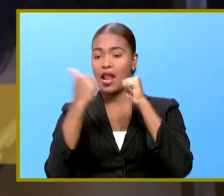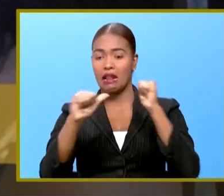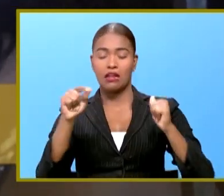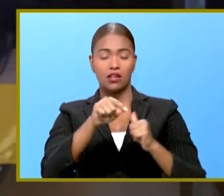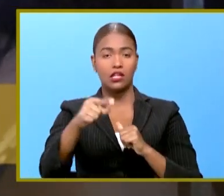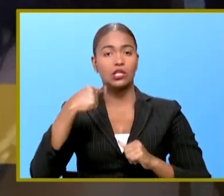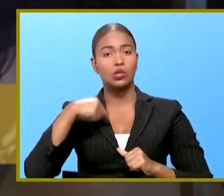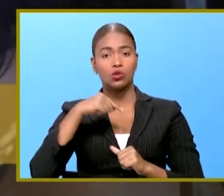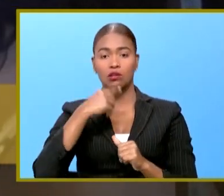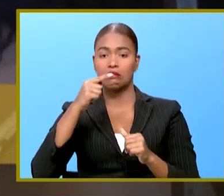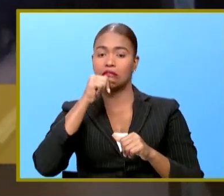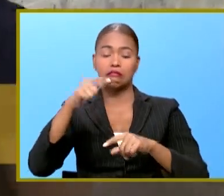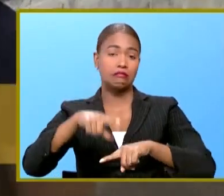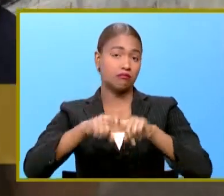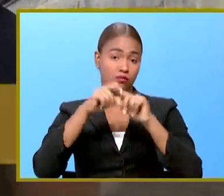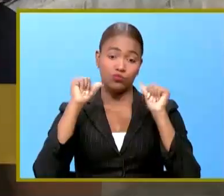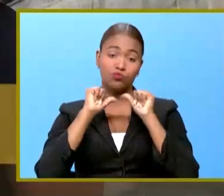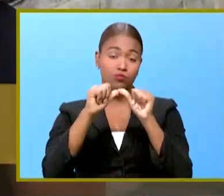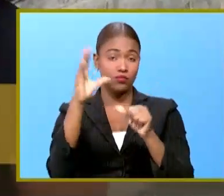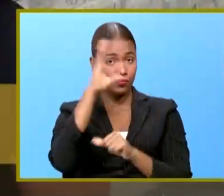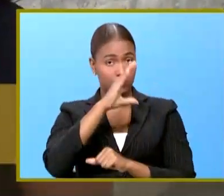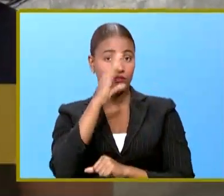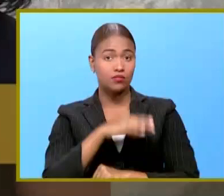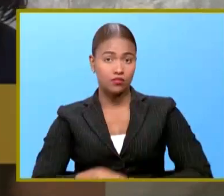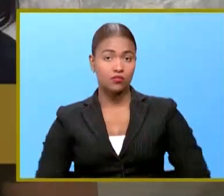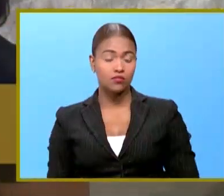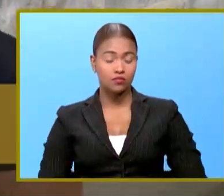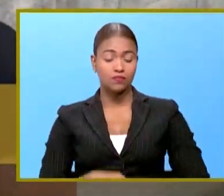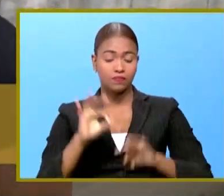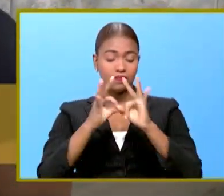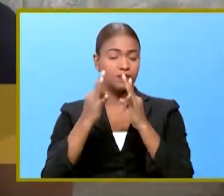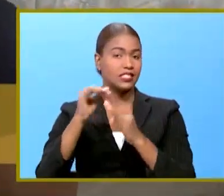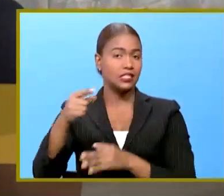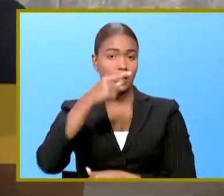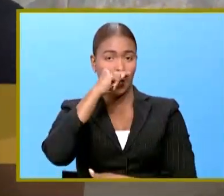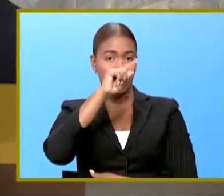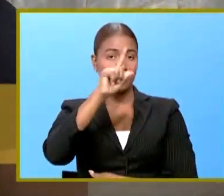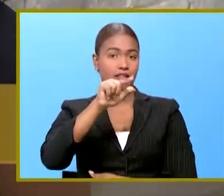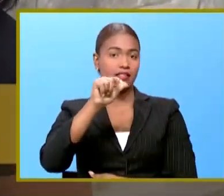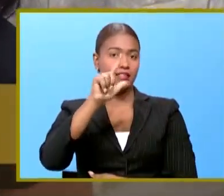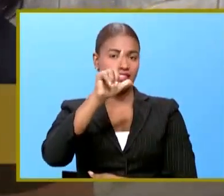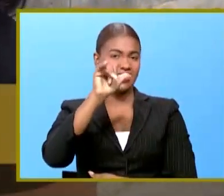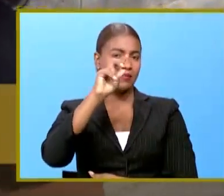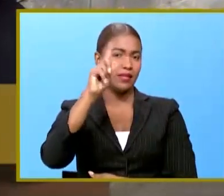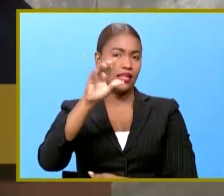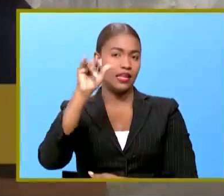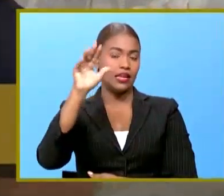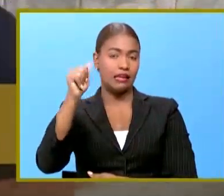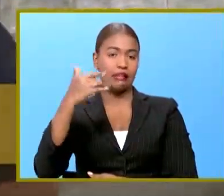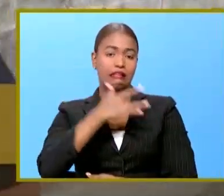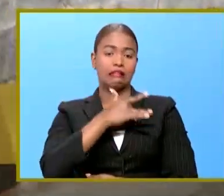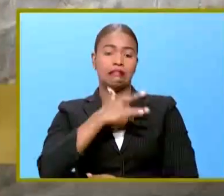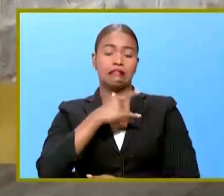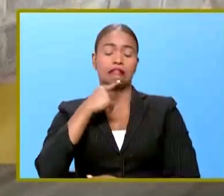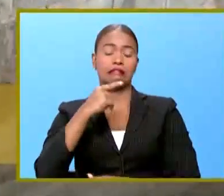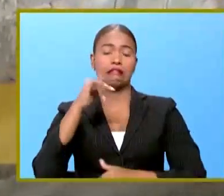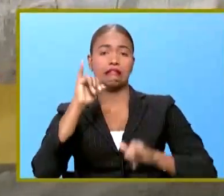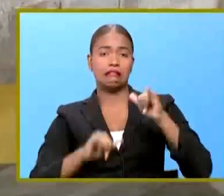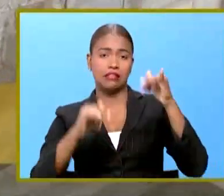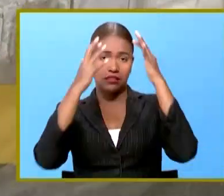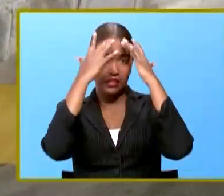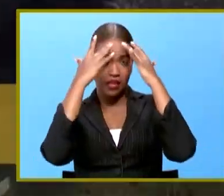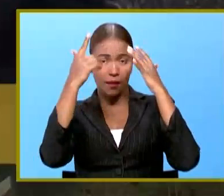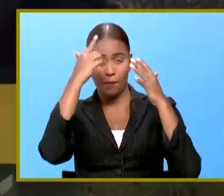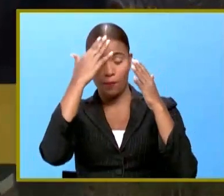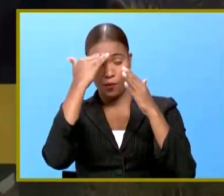nosotros no nos paramos realmente la familia de Liz María se mantiene sumergida en una incertidumbre por lo poco